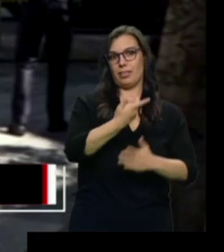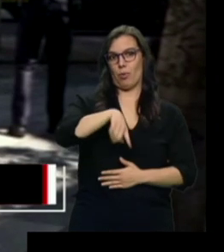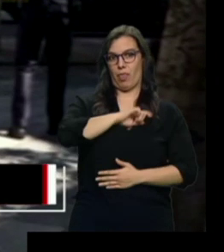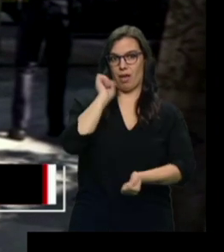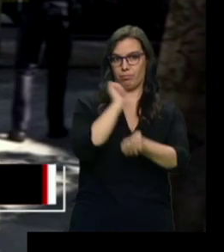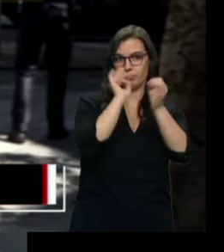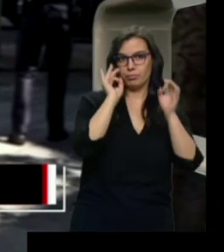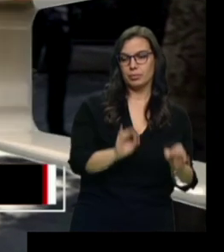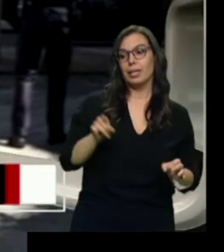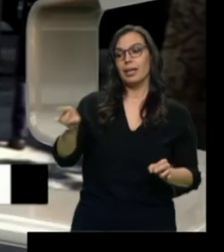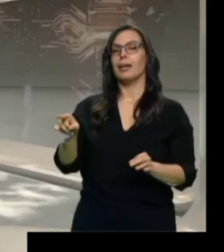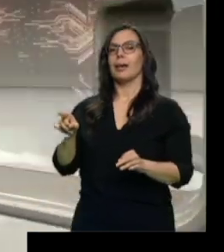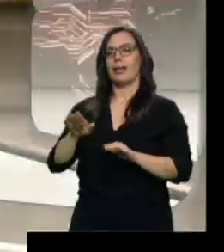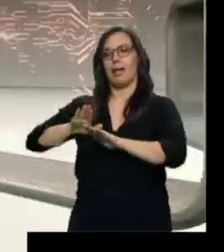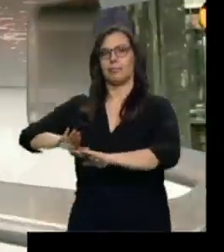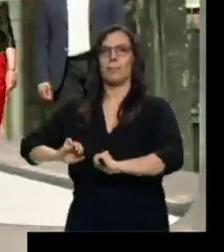se teme por su vida.